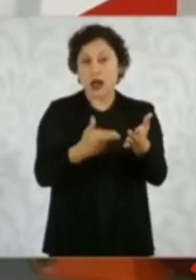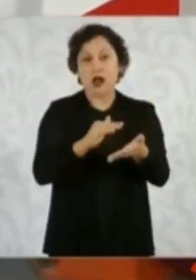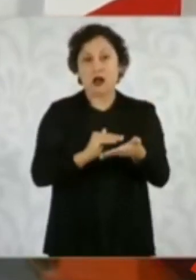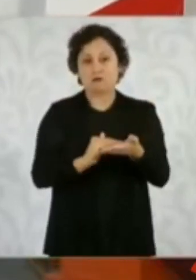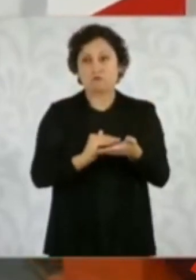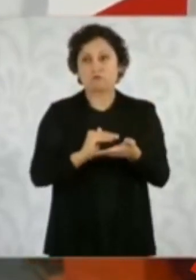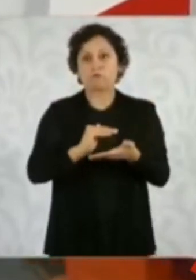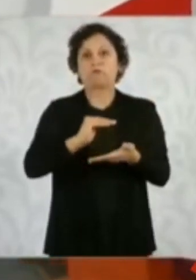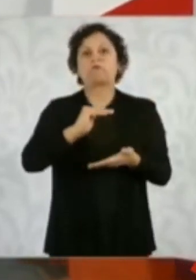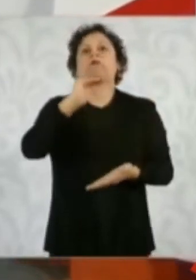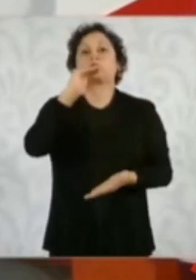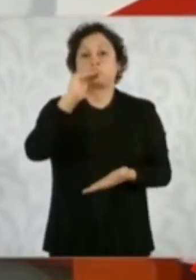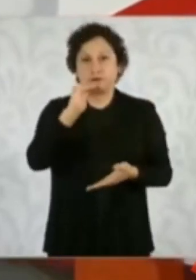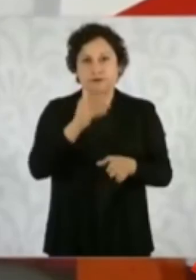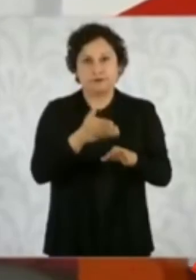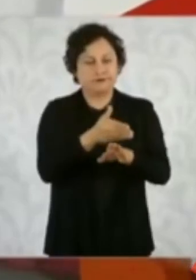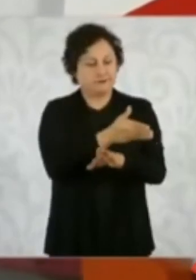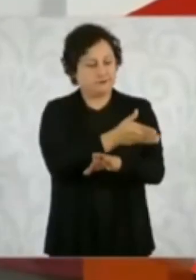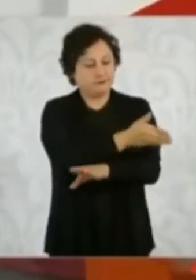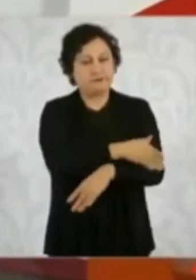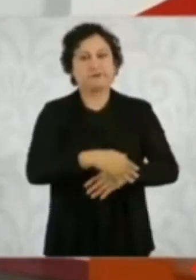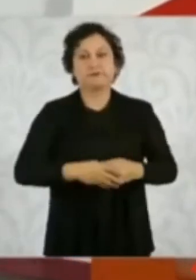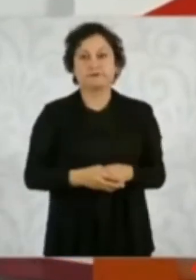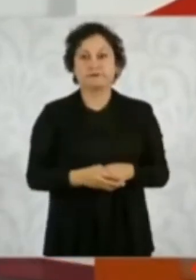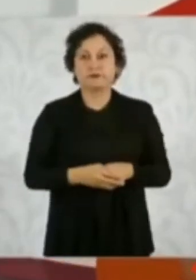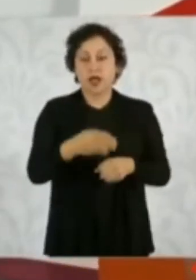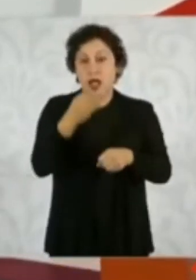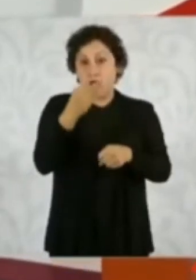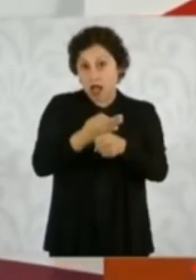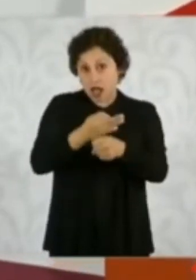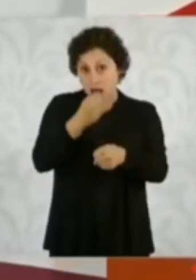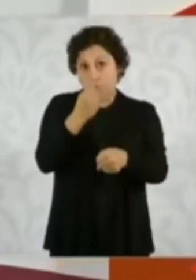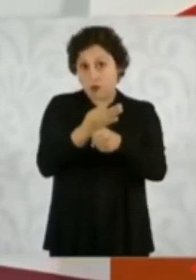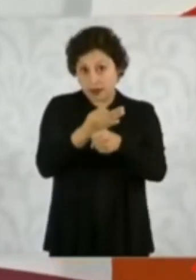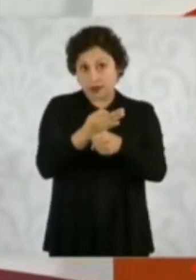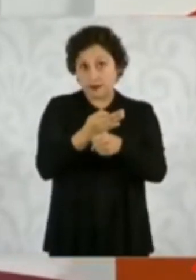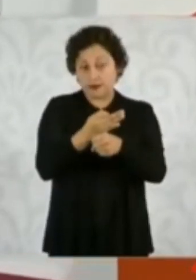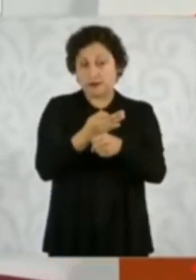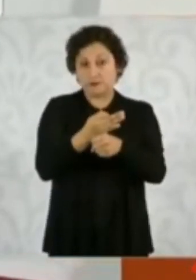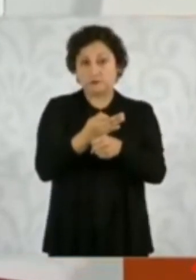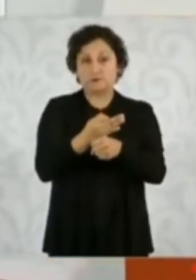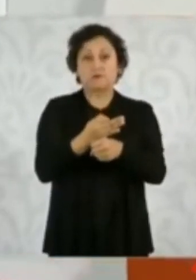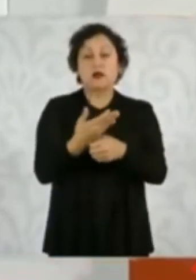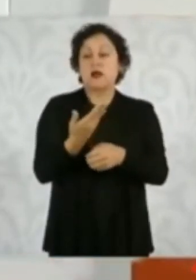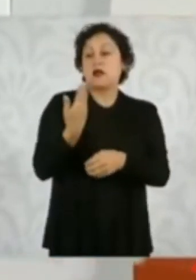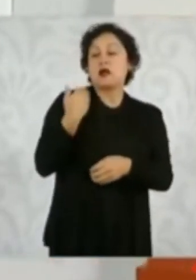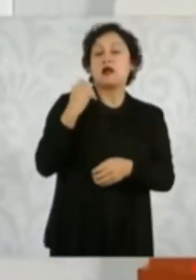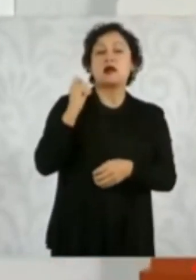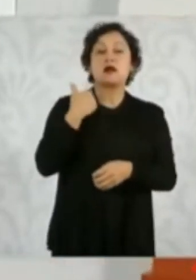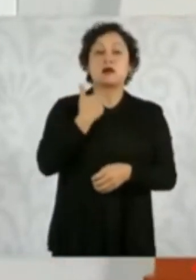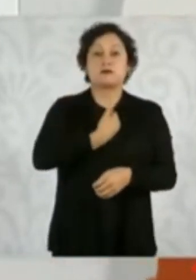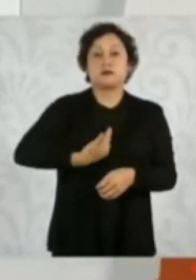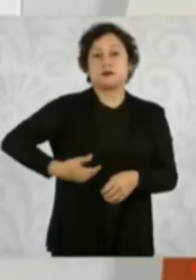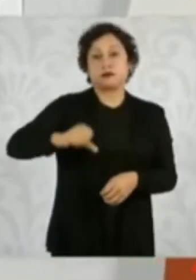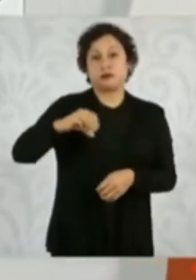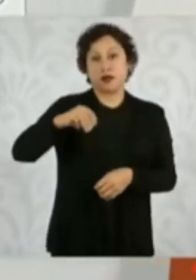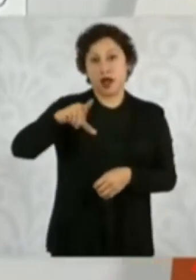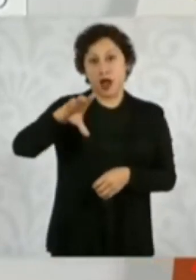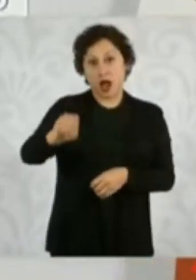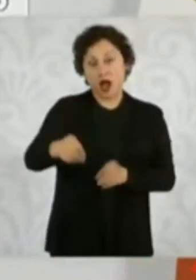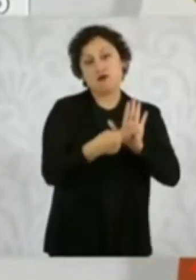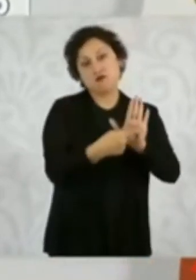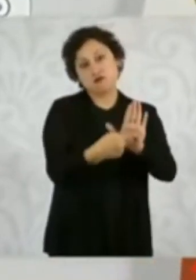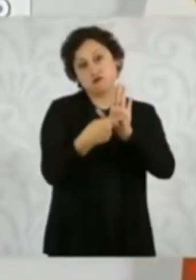A la fecha, lo que nos informó el propio presidente Andrés Manuel López Obrador y lo que tenía la